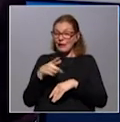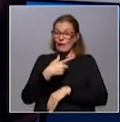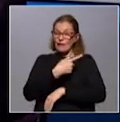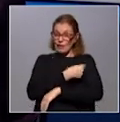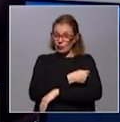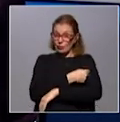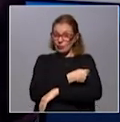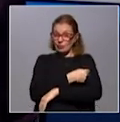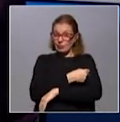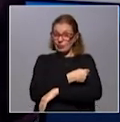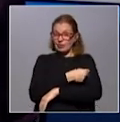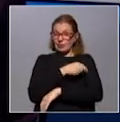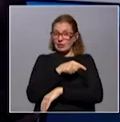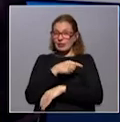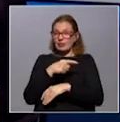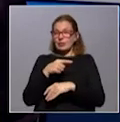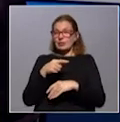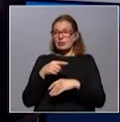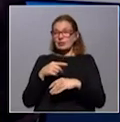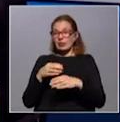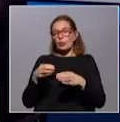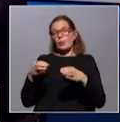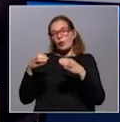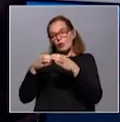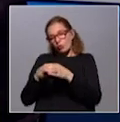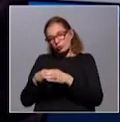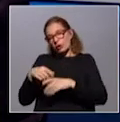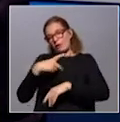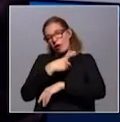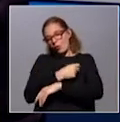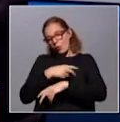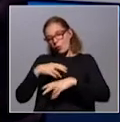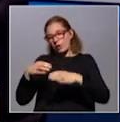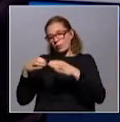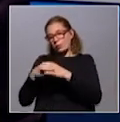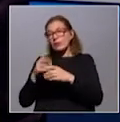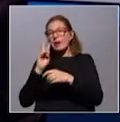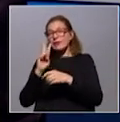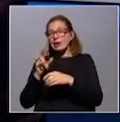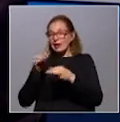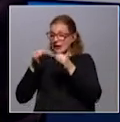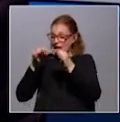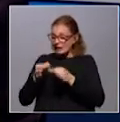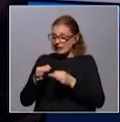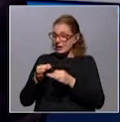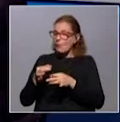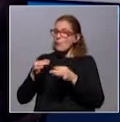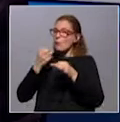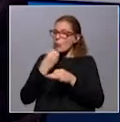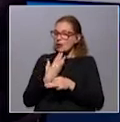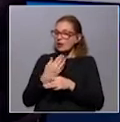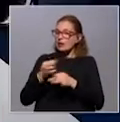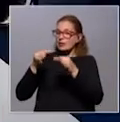obviamente esas tienen que pasar por el Comité Asesor de Vacunas para garantizar calidad, eficacia,